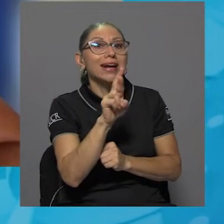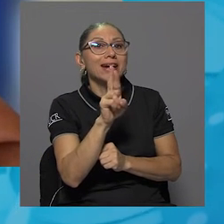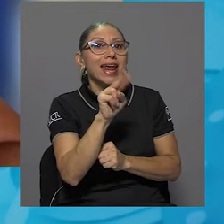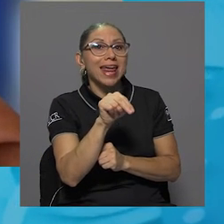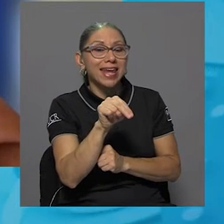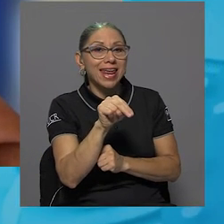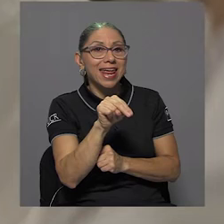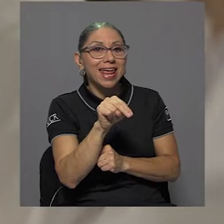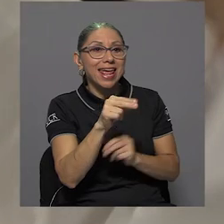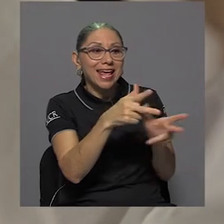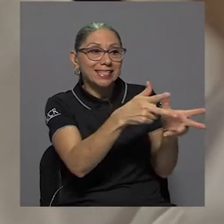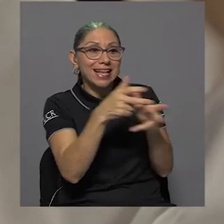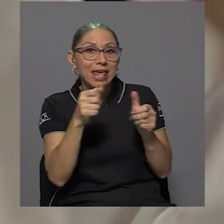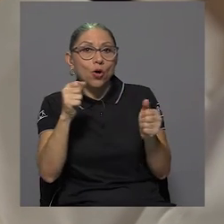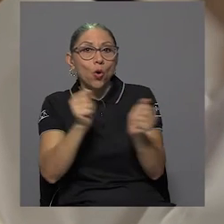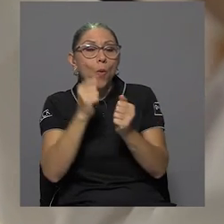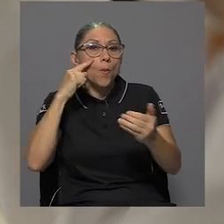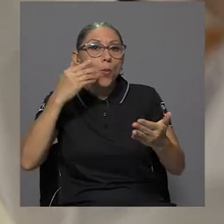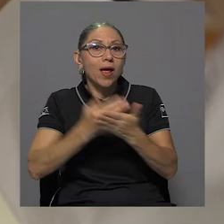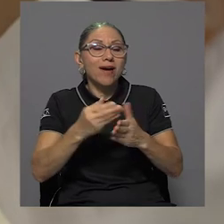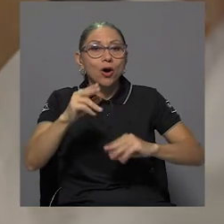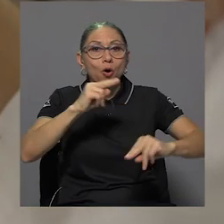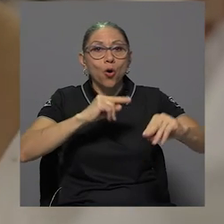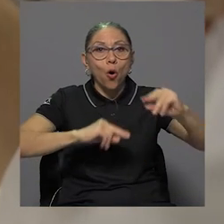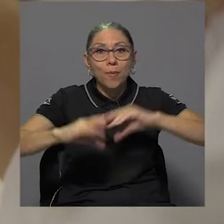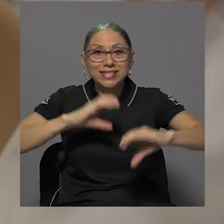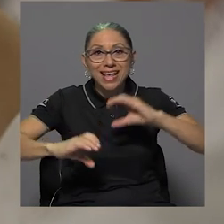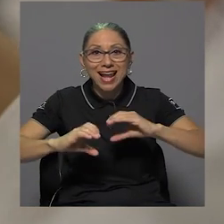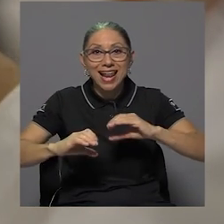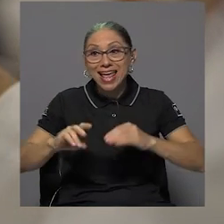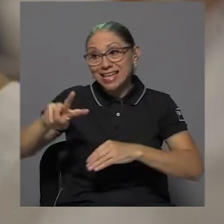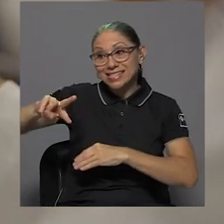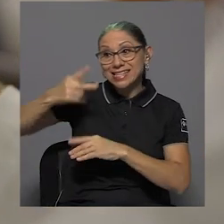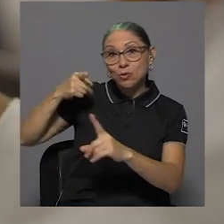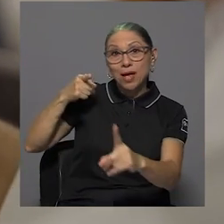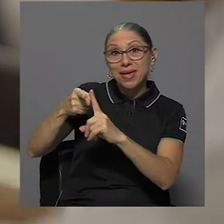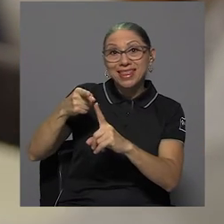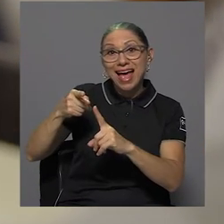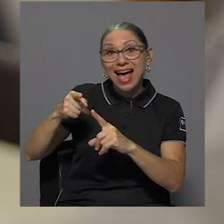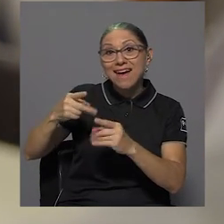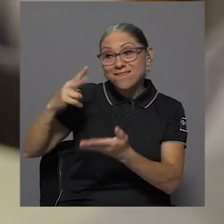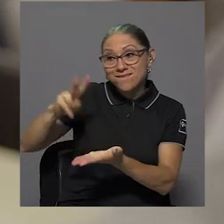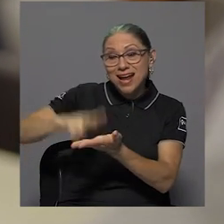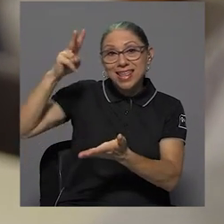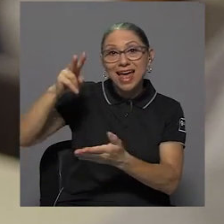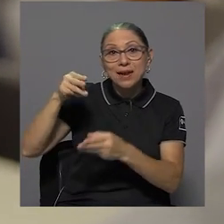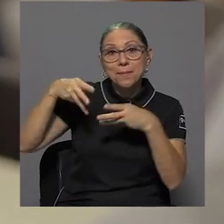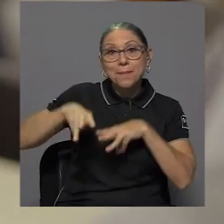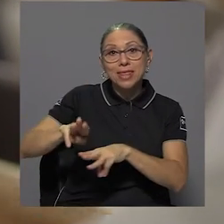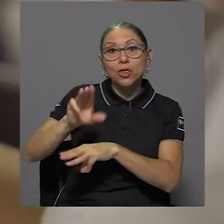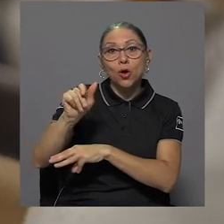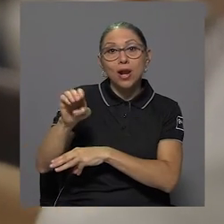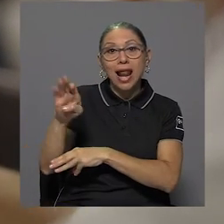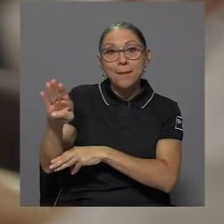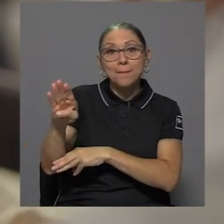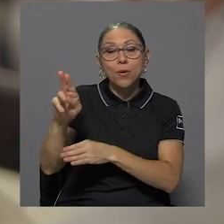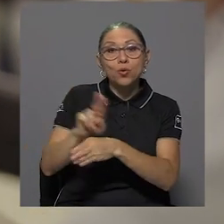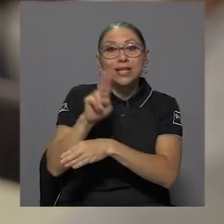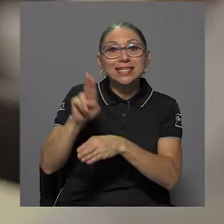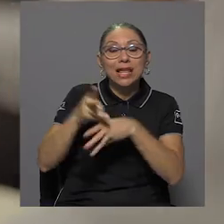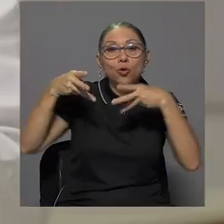comercial. La segunda meta fue validar los métodos LAMP utilizando un método de extracción por calor.